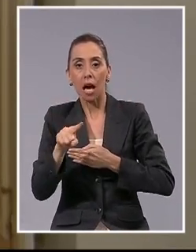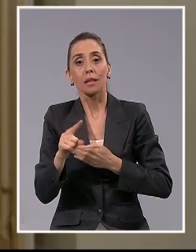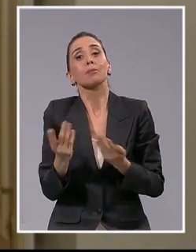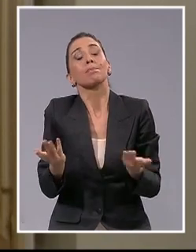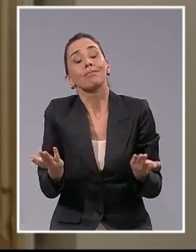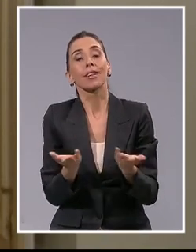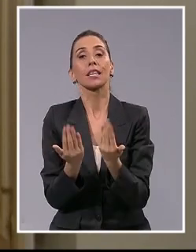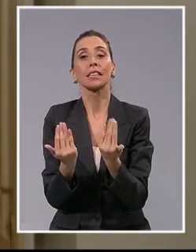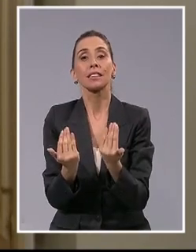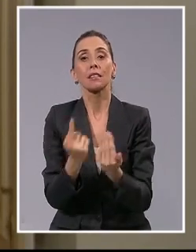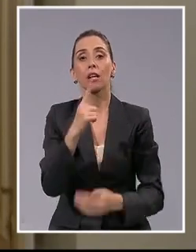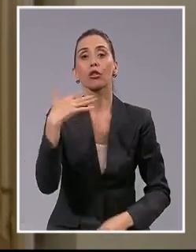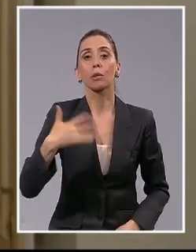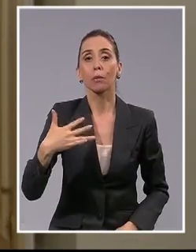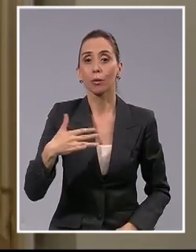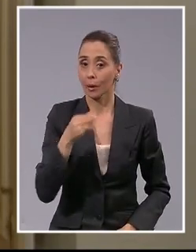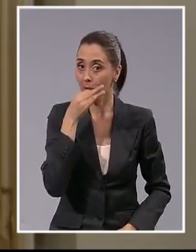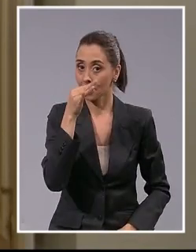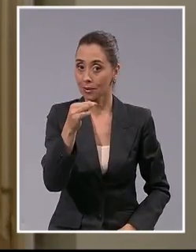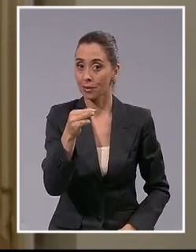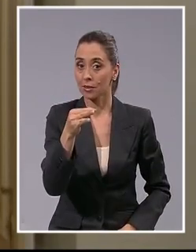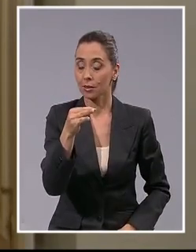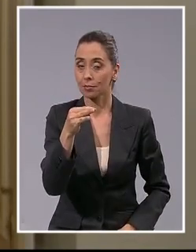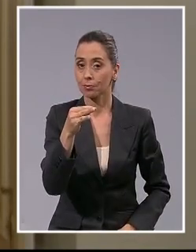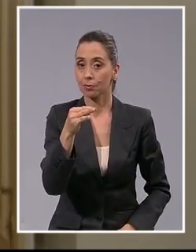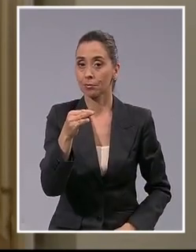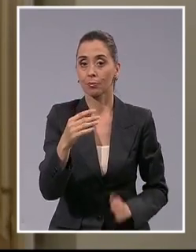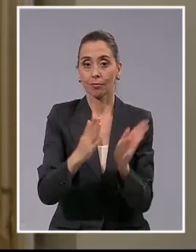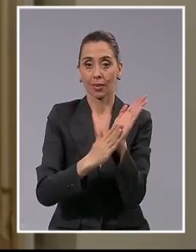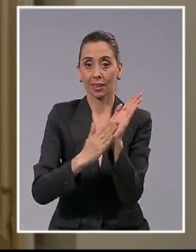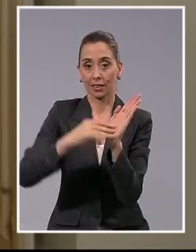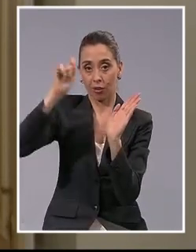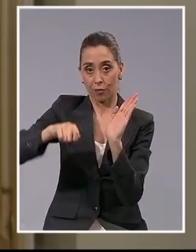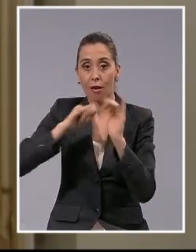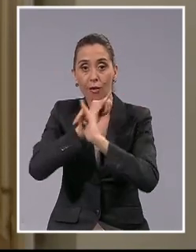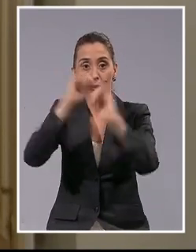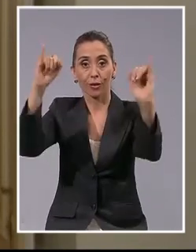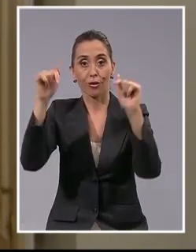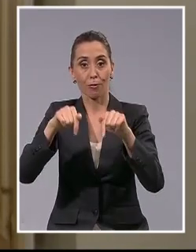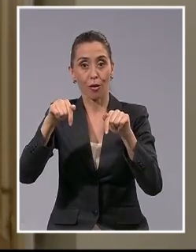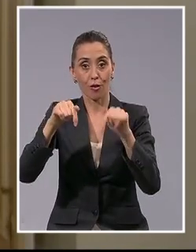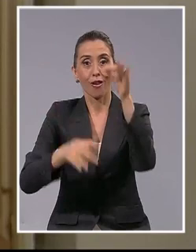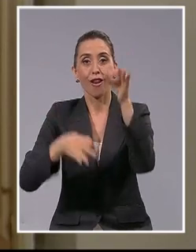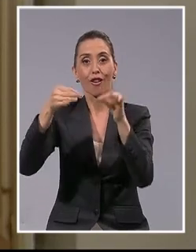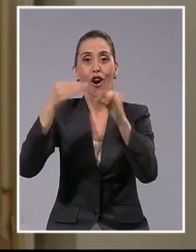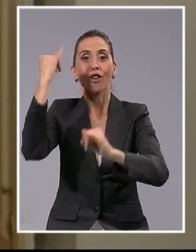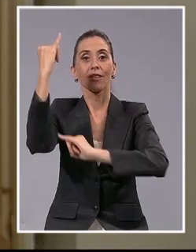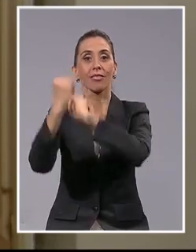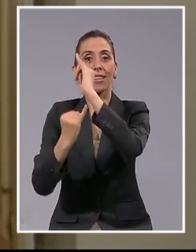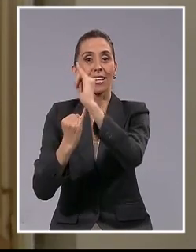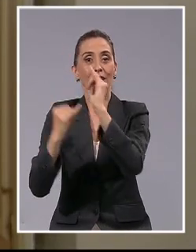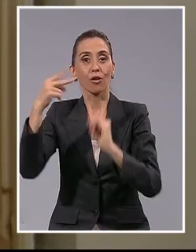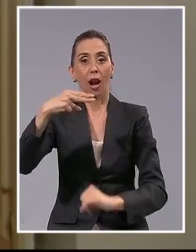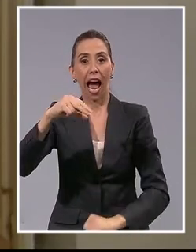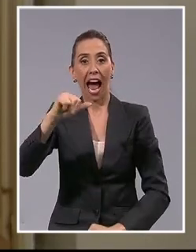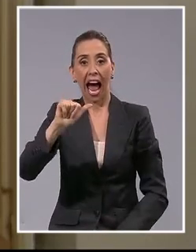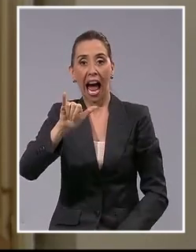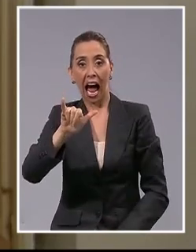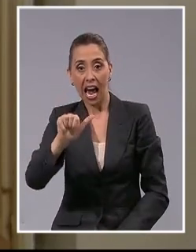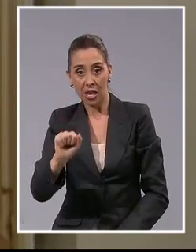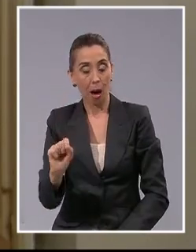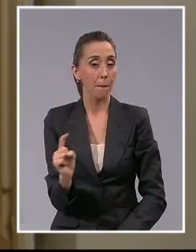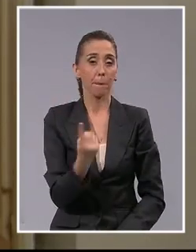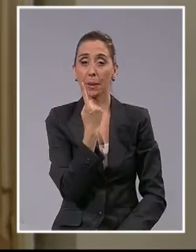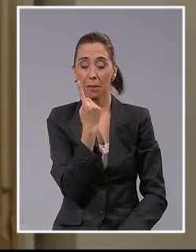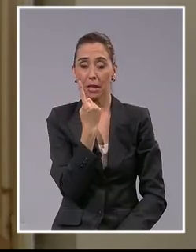necesario e importante destacar que el fallo dado a conocer hoy por la Corte Internacional de Justicia de la Haya, en